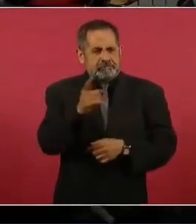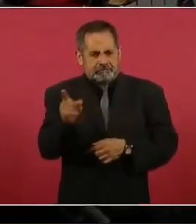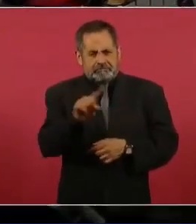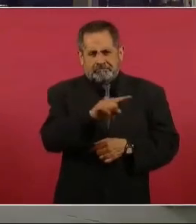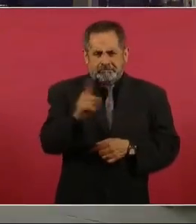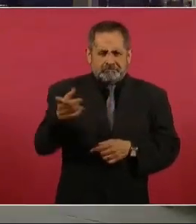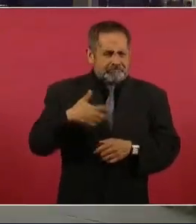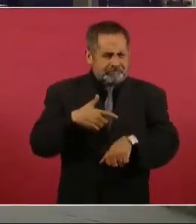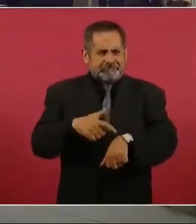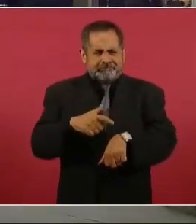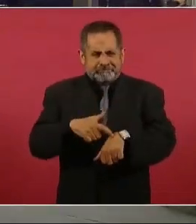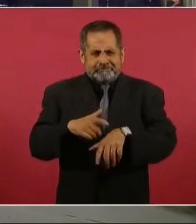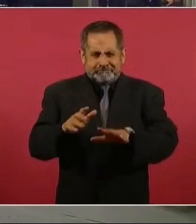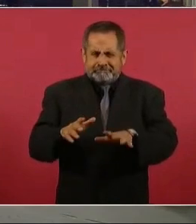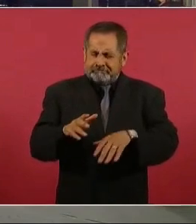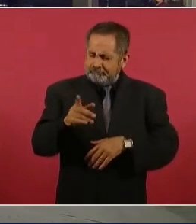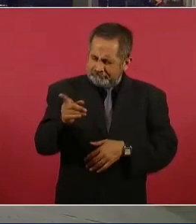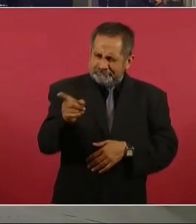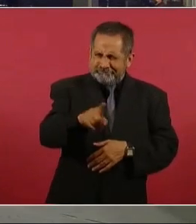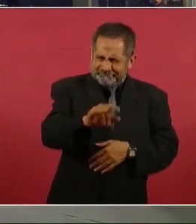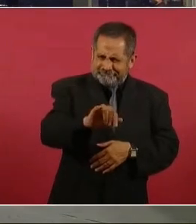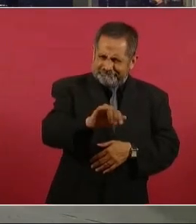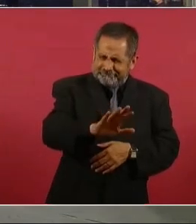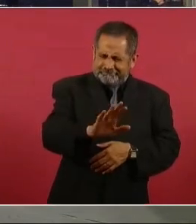sí nos va a alcanzar el tiempo, sí vas a llegar.